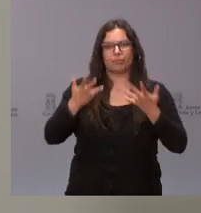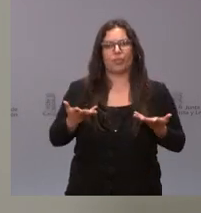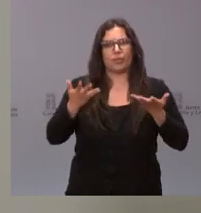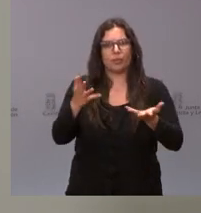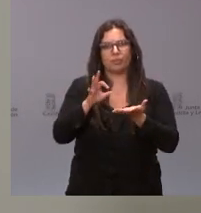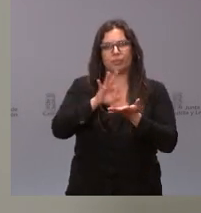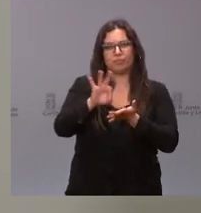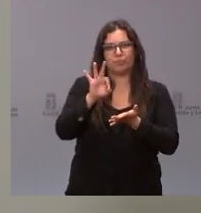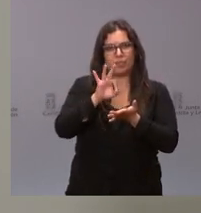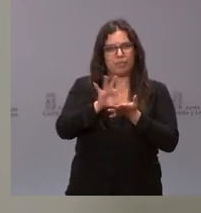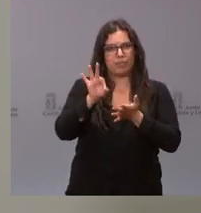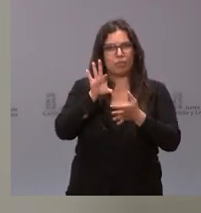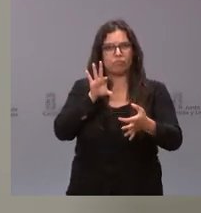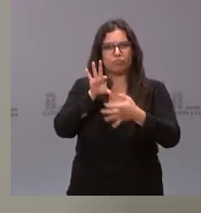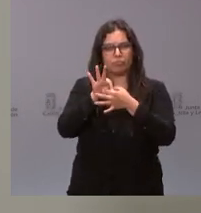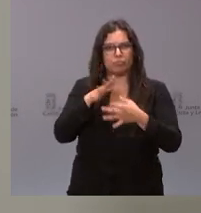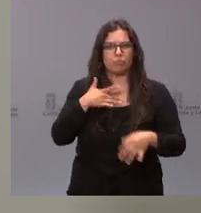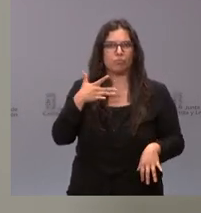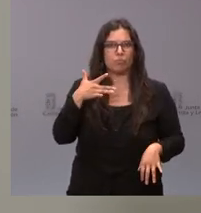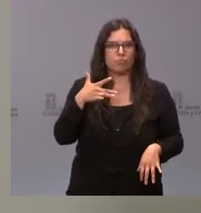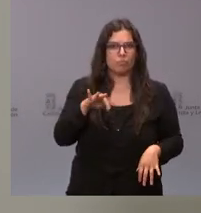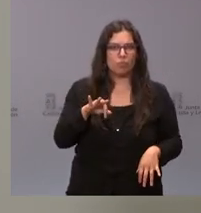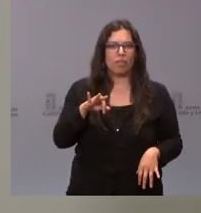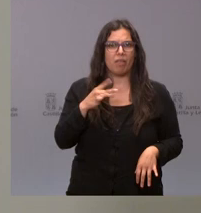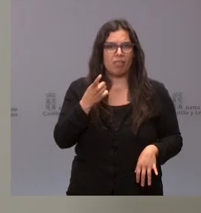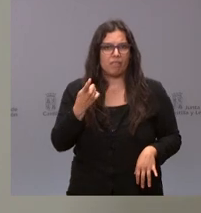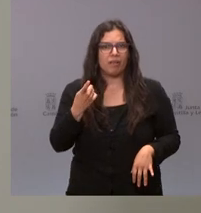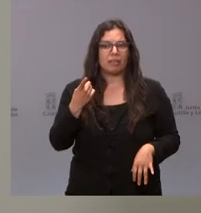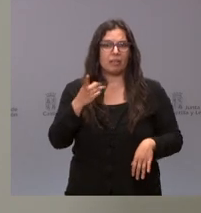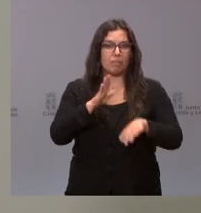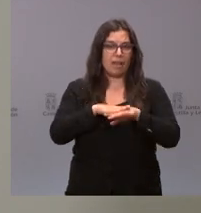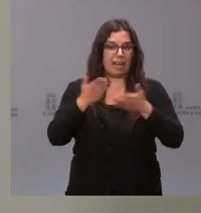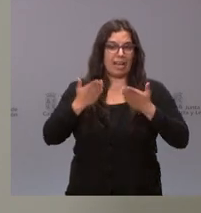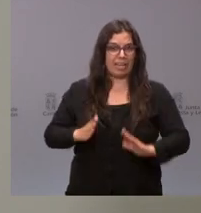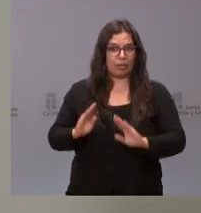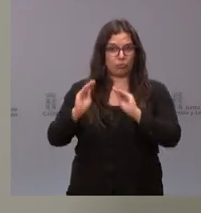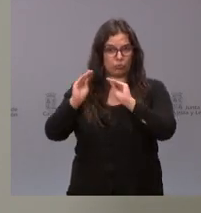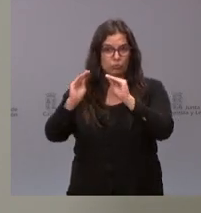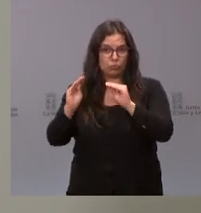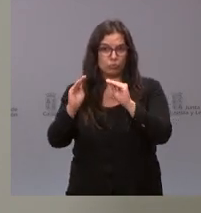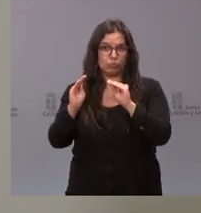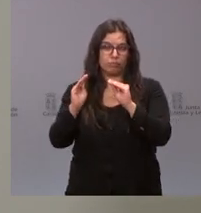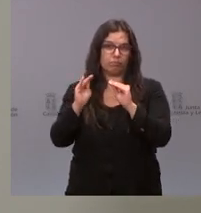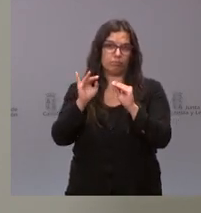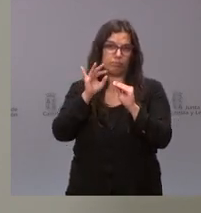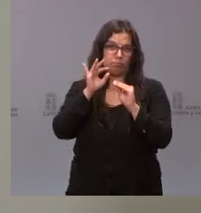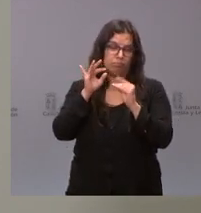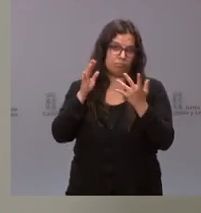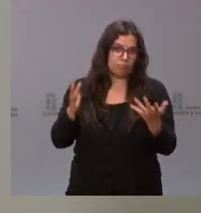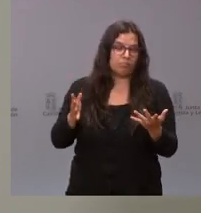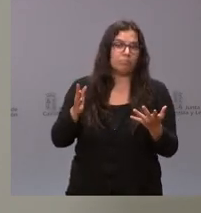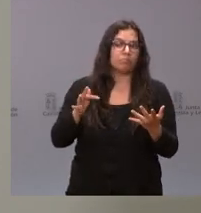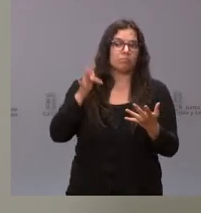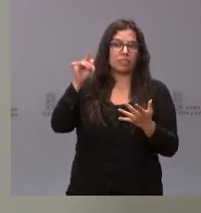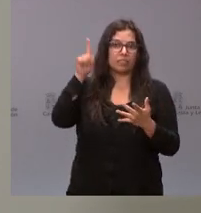que puedan tener lugar tanto en el hijo que queda huérfano como en lo que